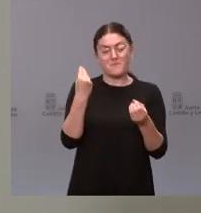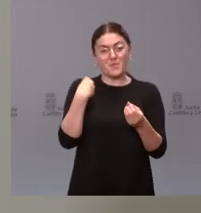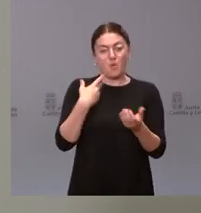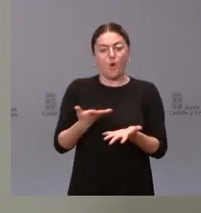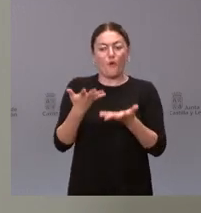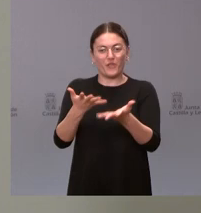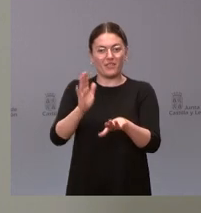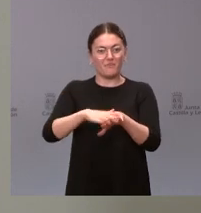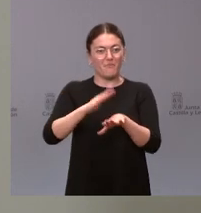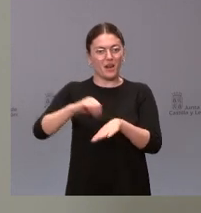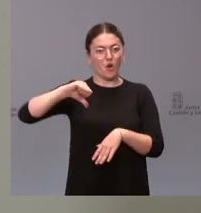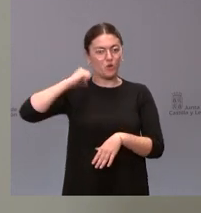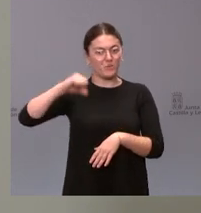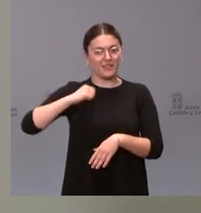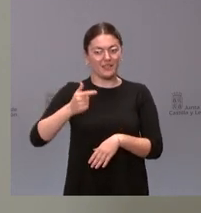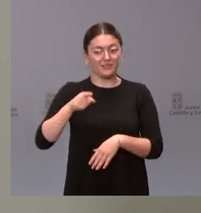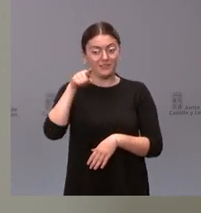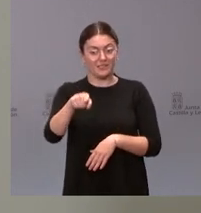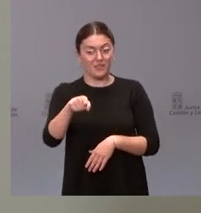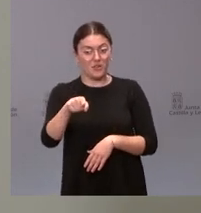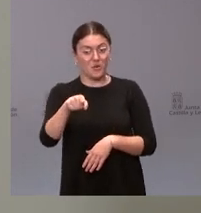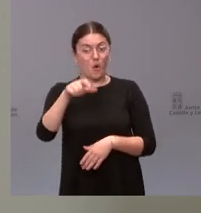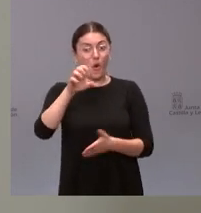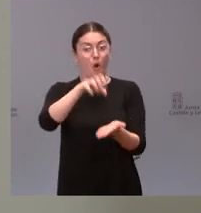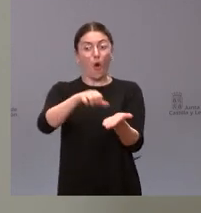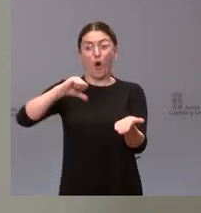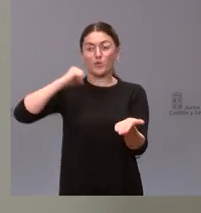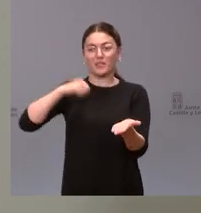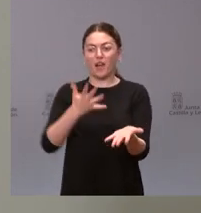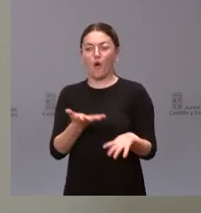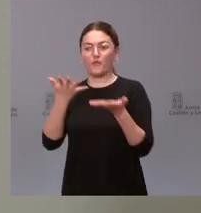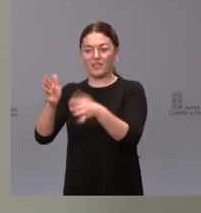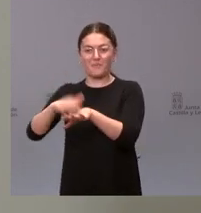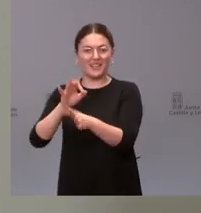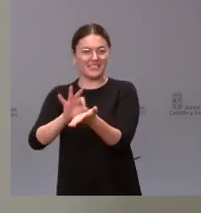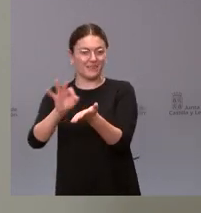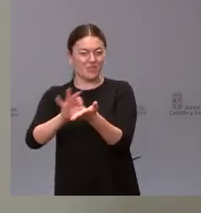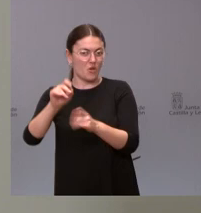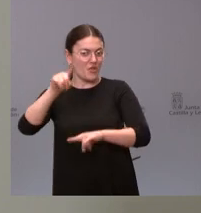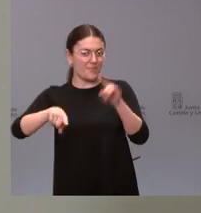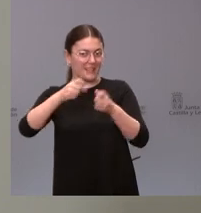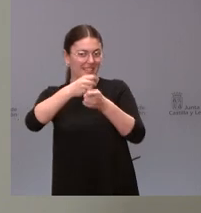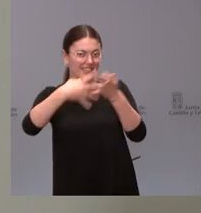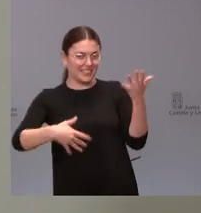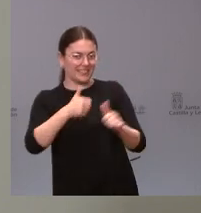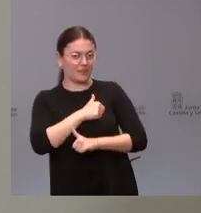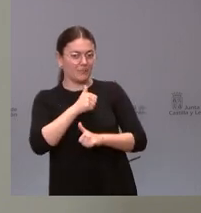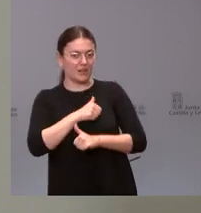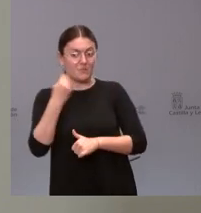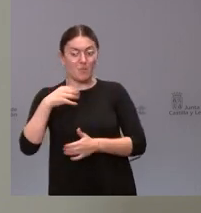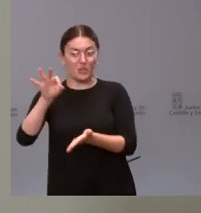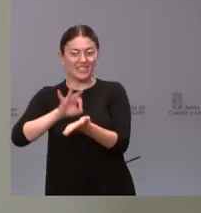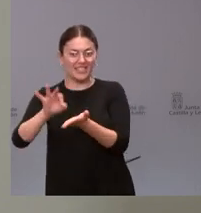ofrecen a los hospitales el hospital a su vez lo ofrece al distinto servicio correspondiente en función de la lista de espera y es el servicio el que da respuesta